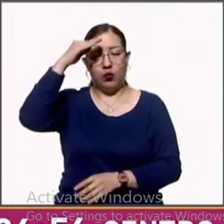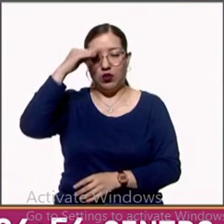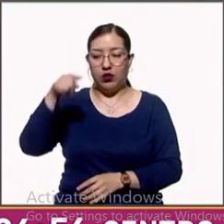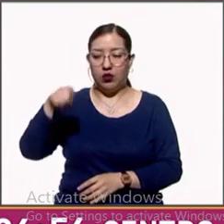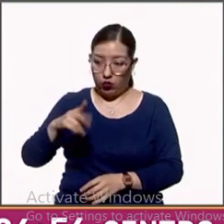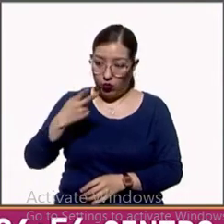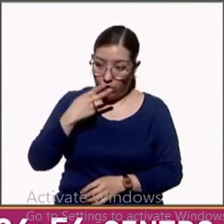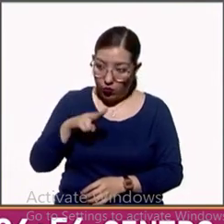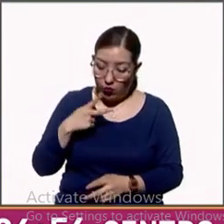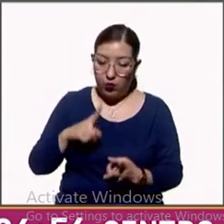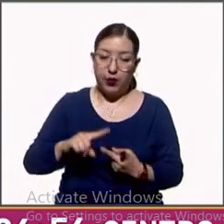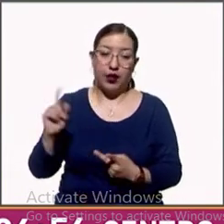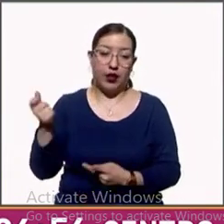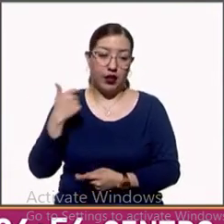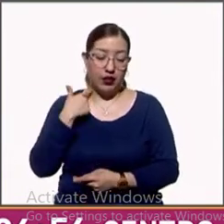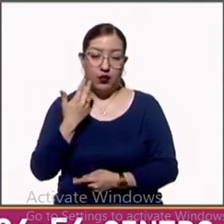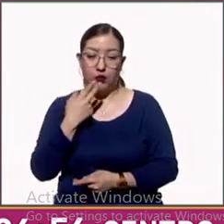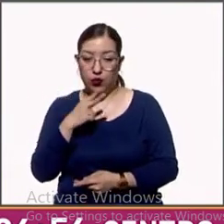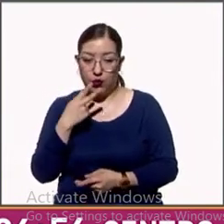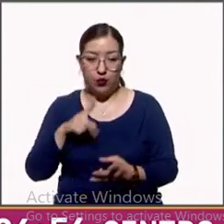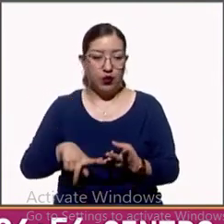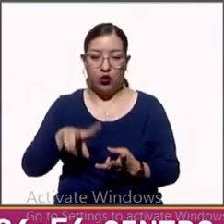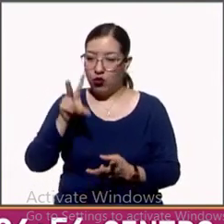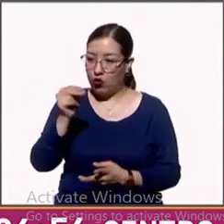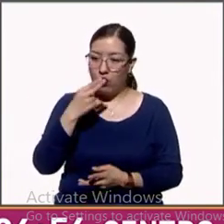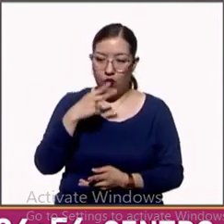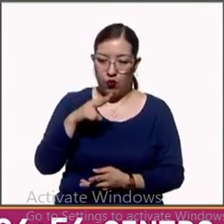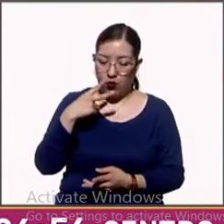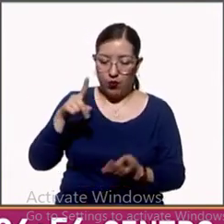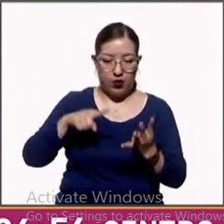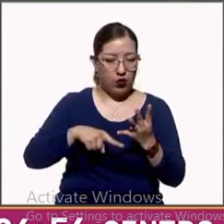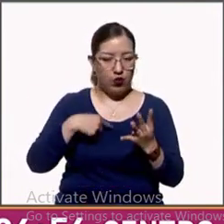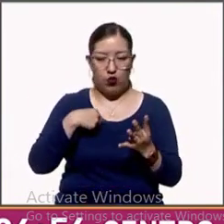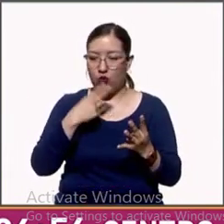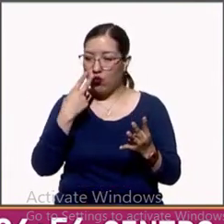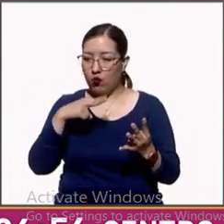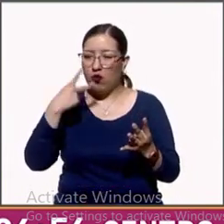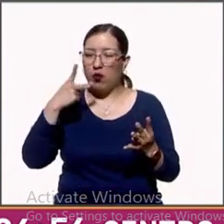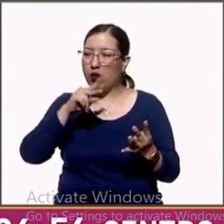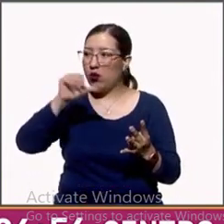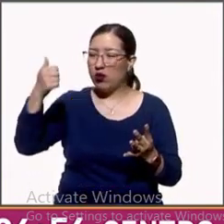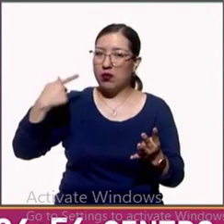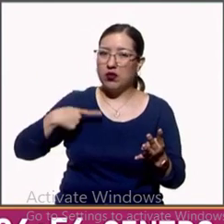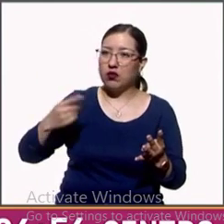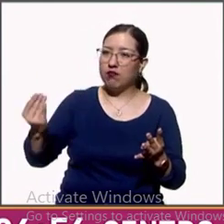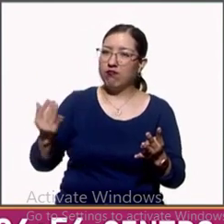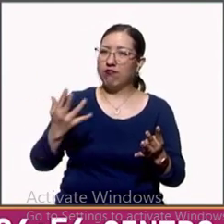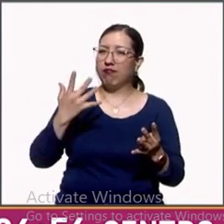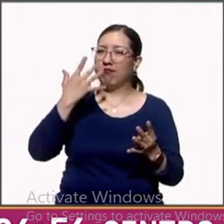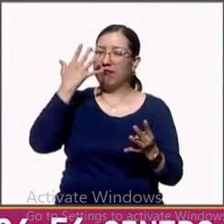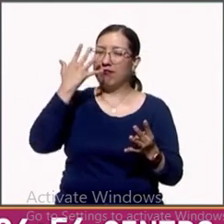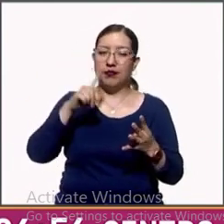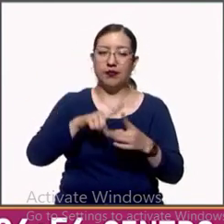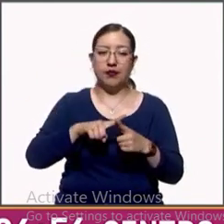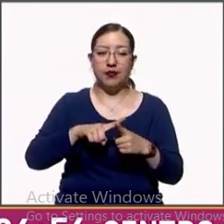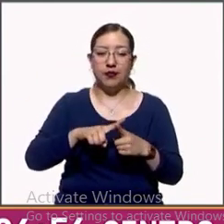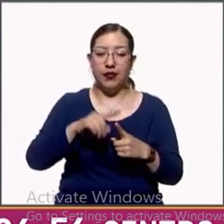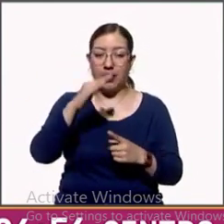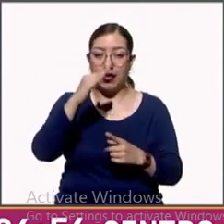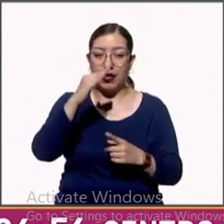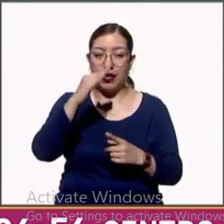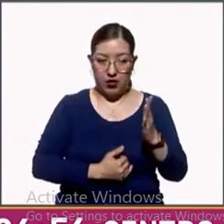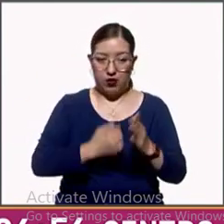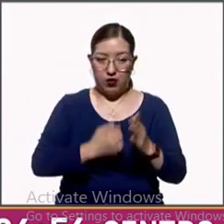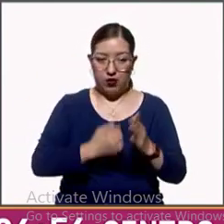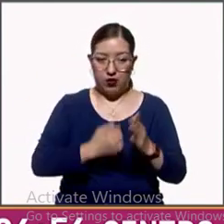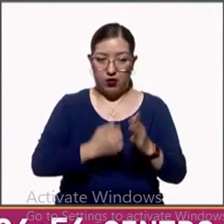fumador expuesto al humo del cigarro de otra persona? Fumador cayó 5 puntos entre el 15 y el 23, cayó de